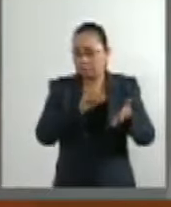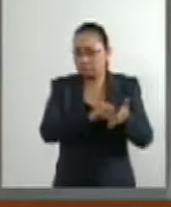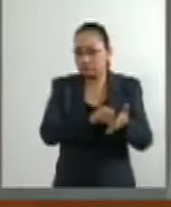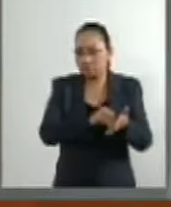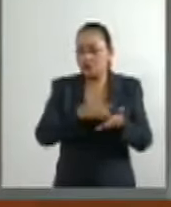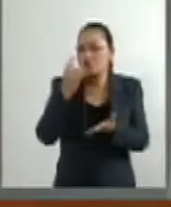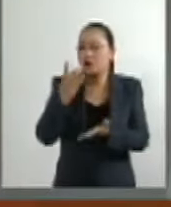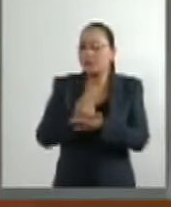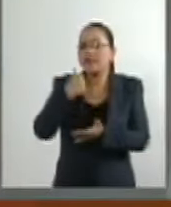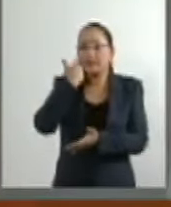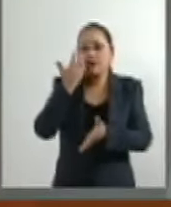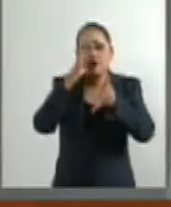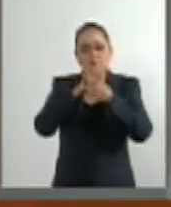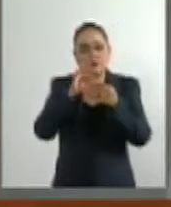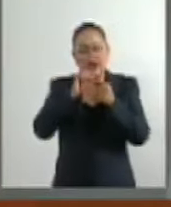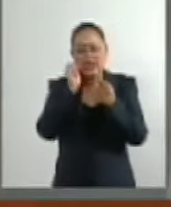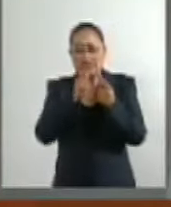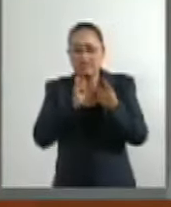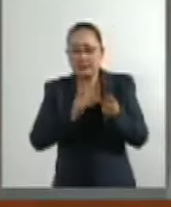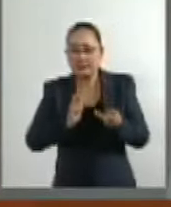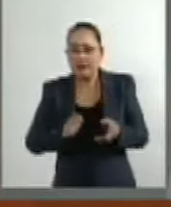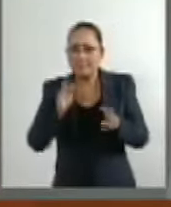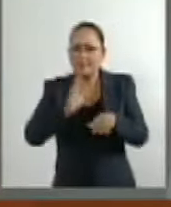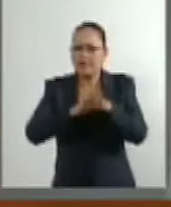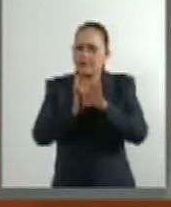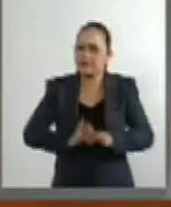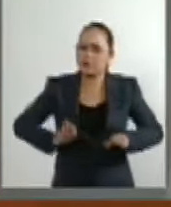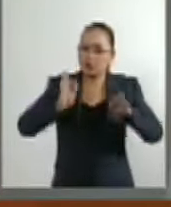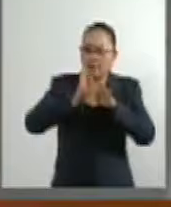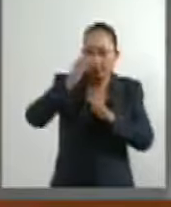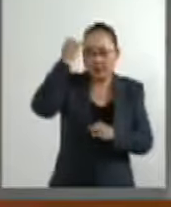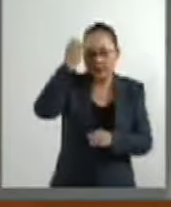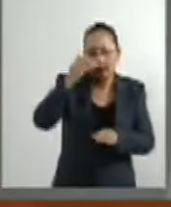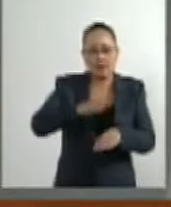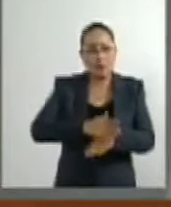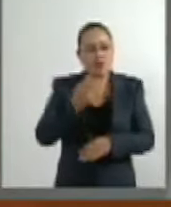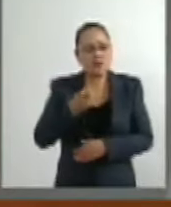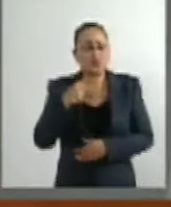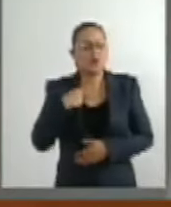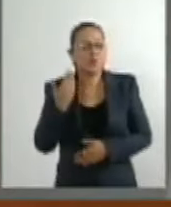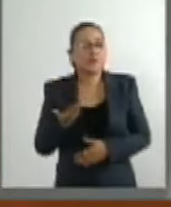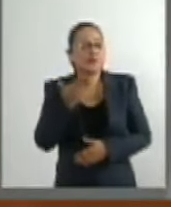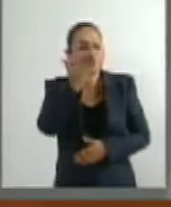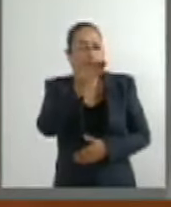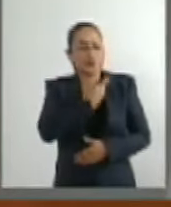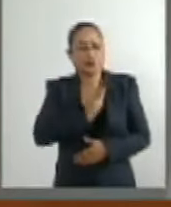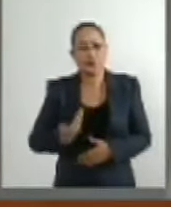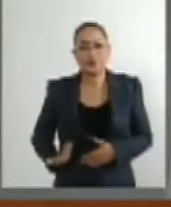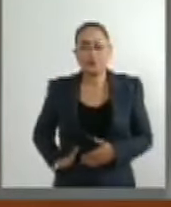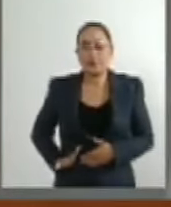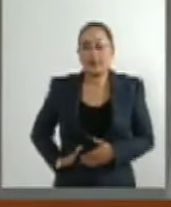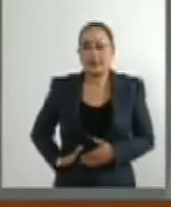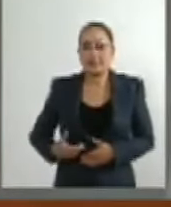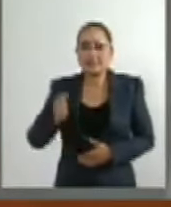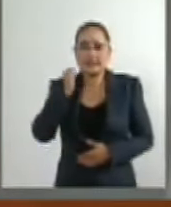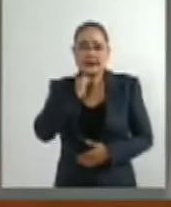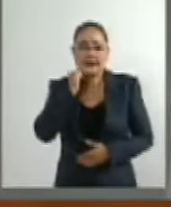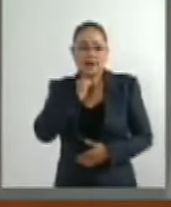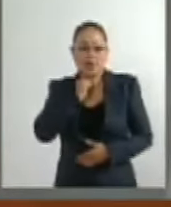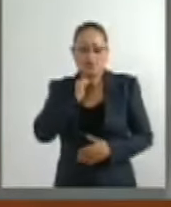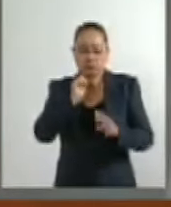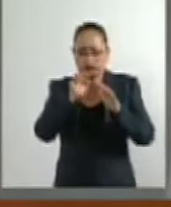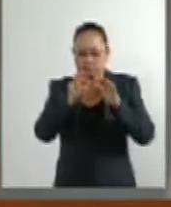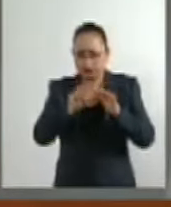a sus aspectos principales, por lo que le solicito, senador presidente, que su texto se